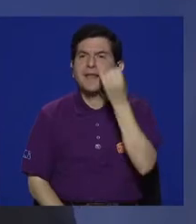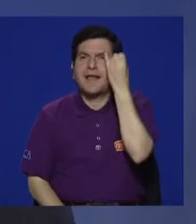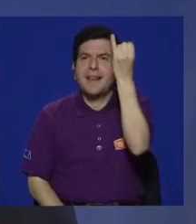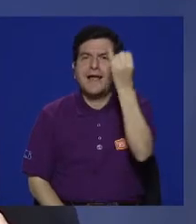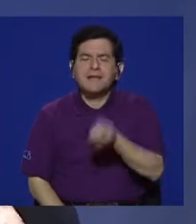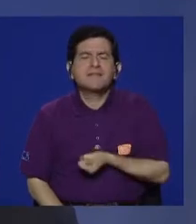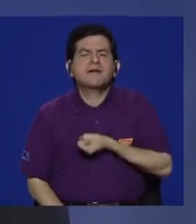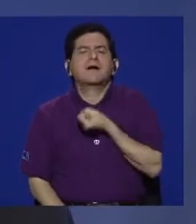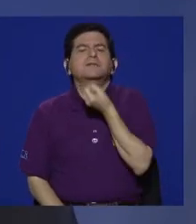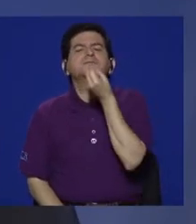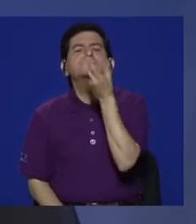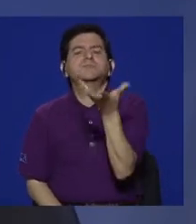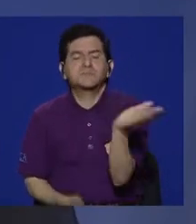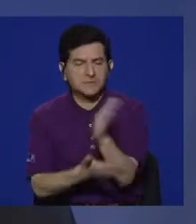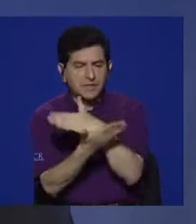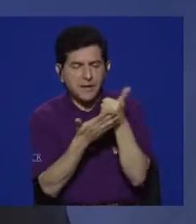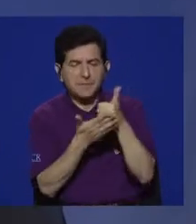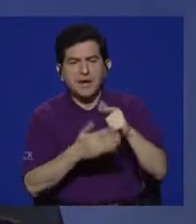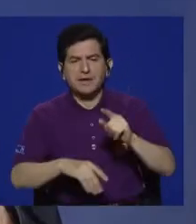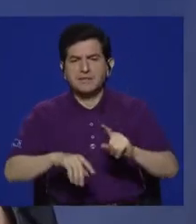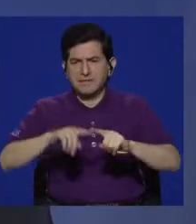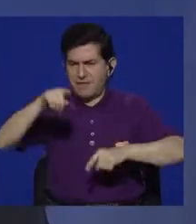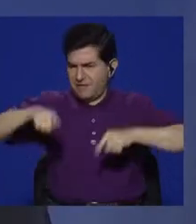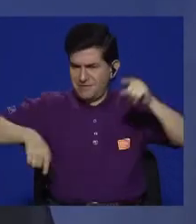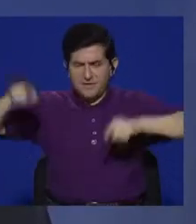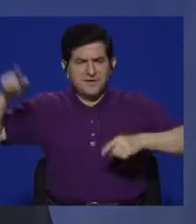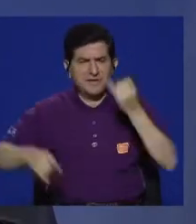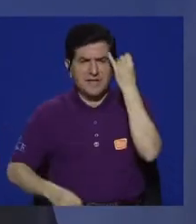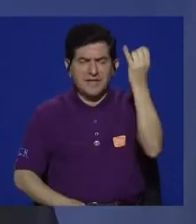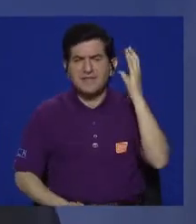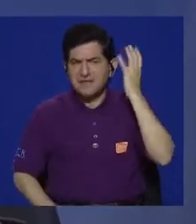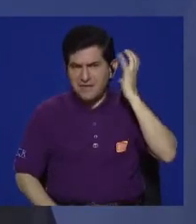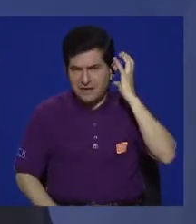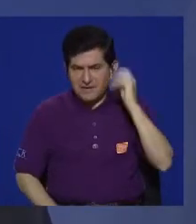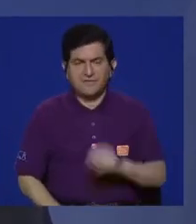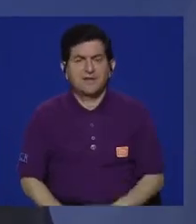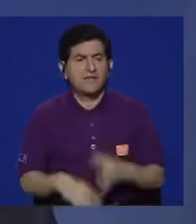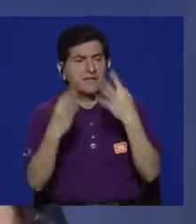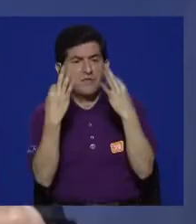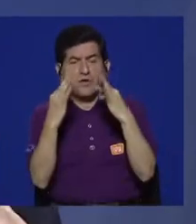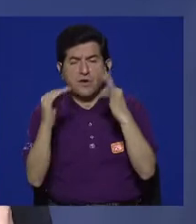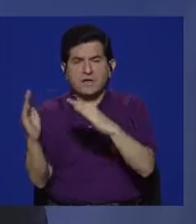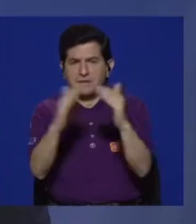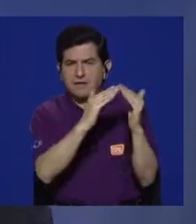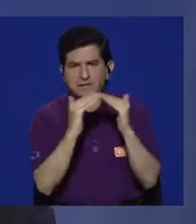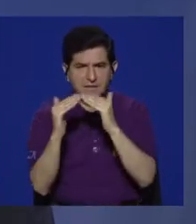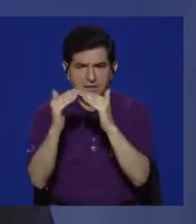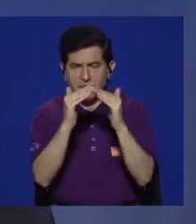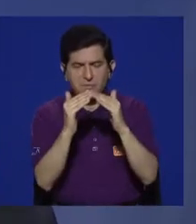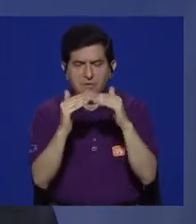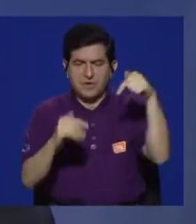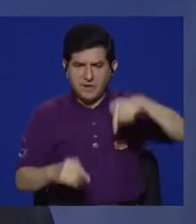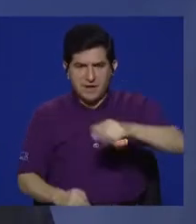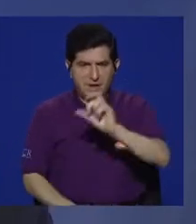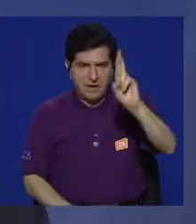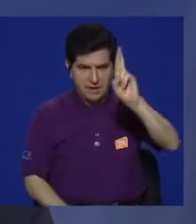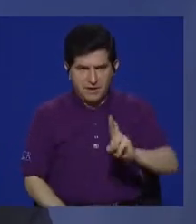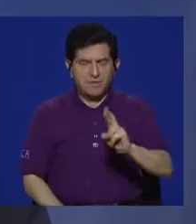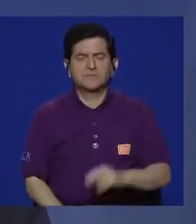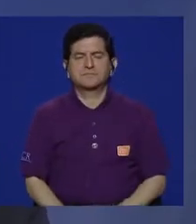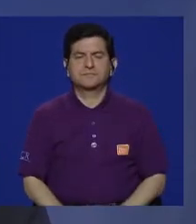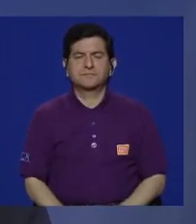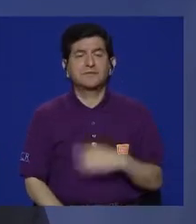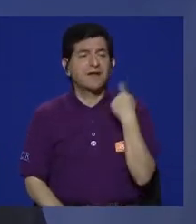era un poco expresar parte de la diversidad de iniciativas de radio que buscan ser comunitarias en Costa Rica.